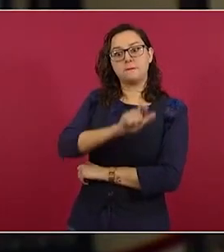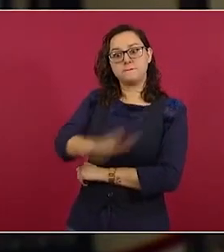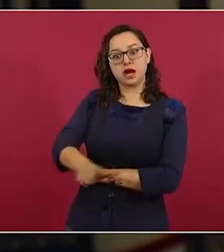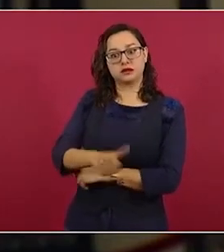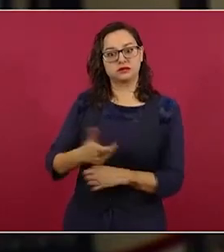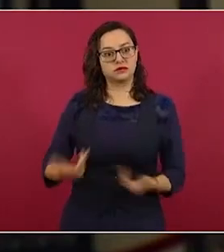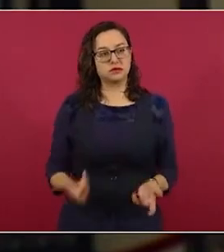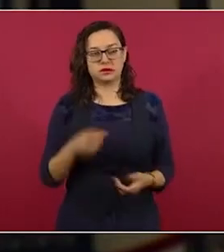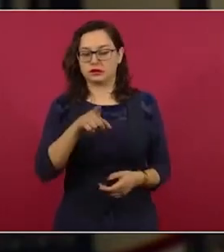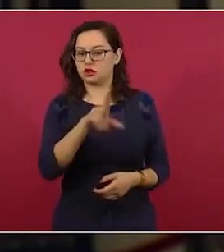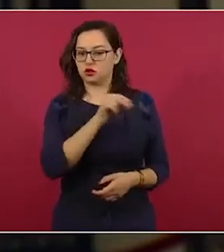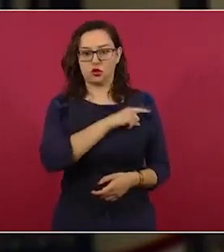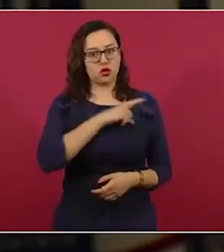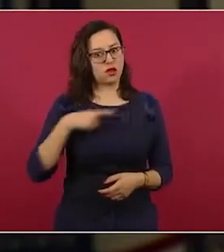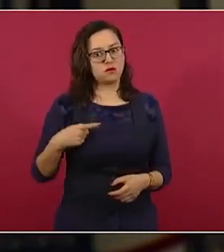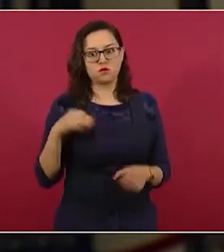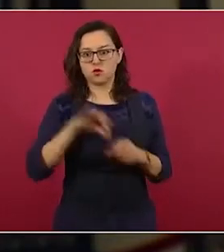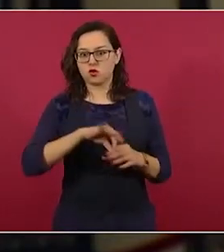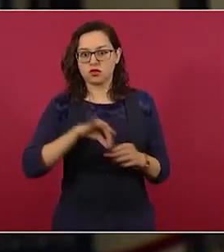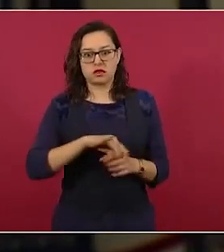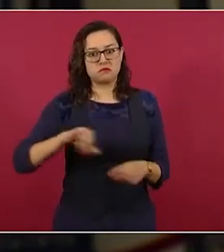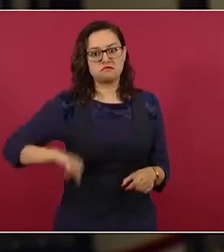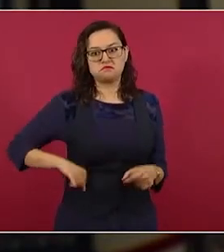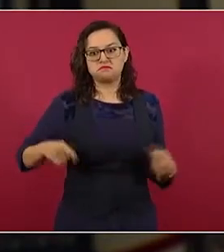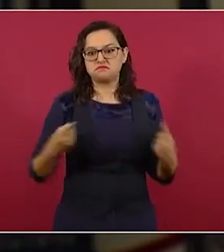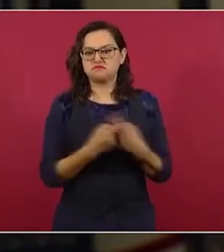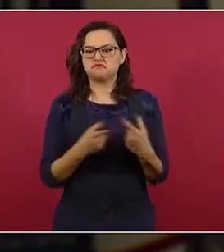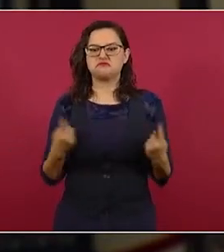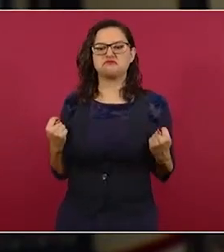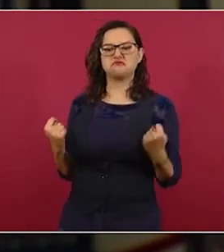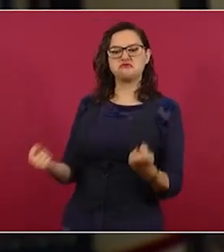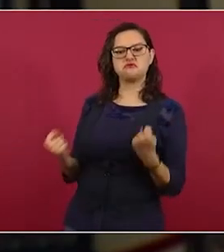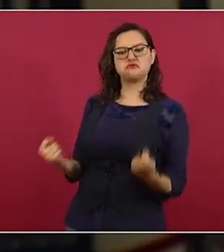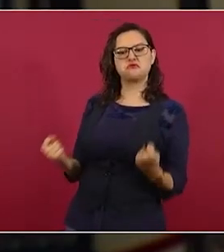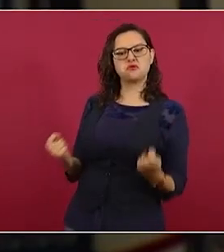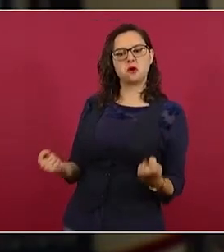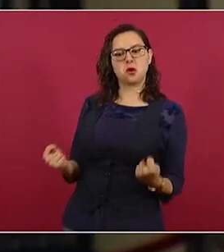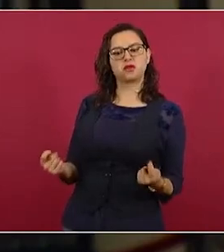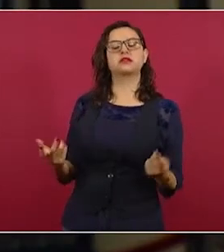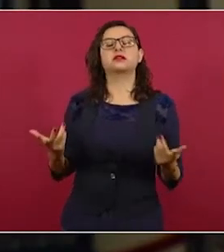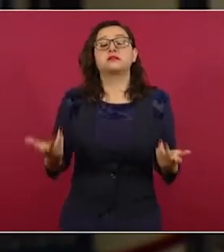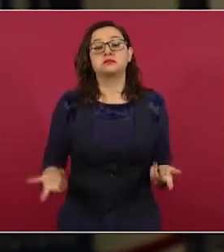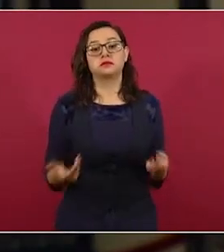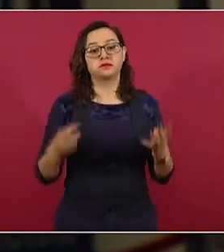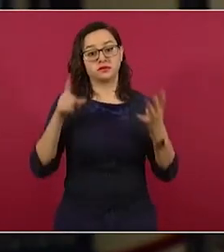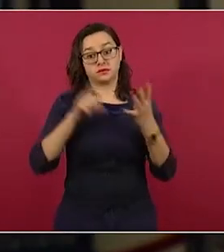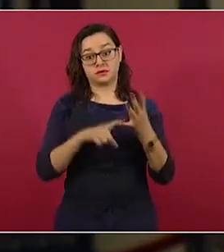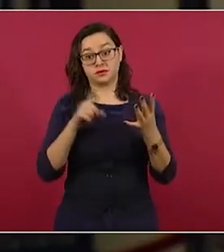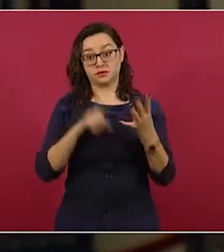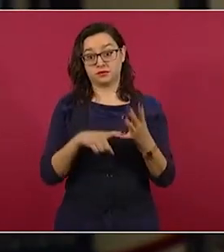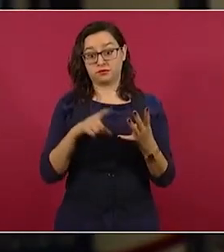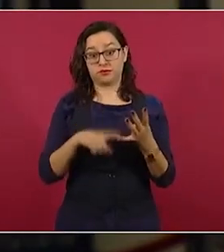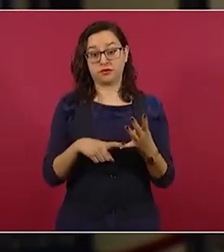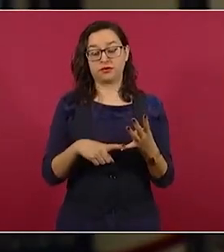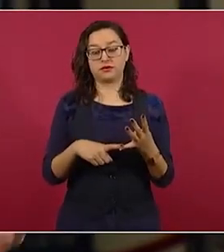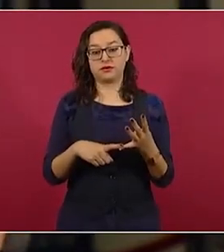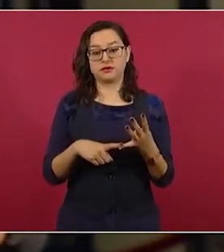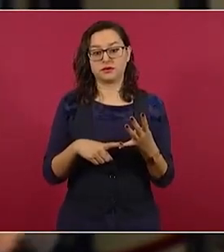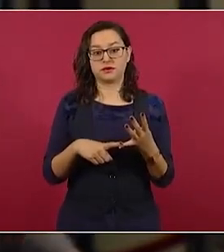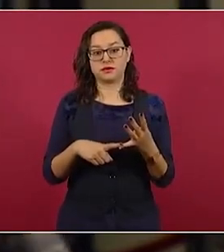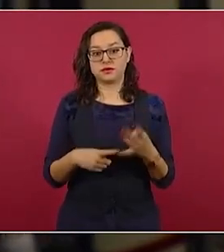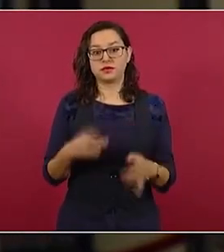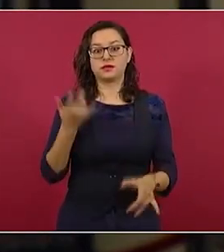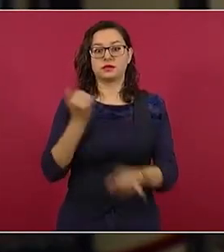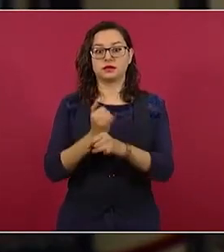y finalmente que se rompió récord en la presencia en